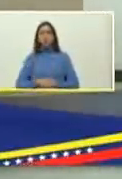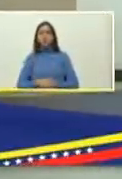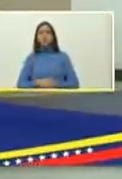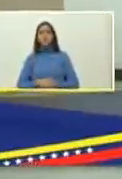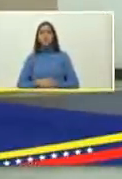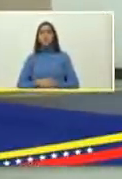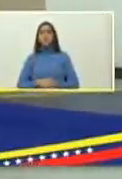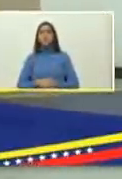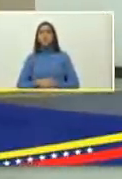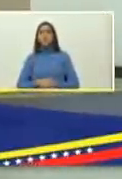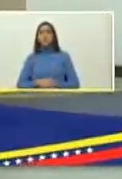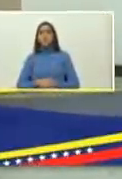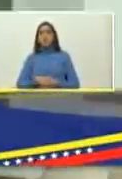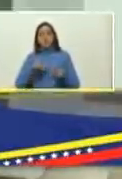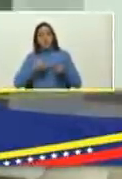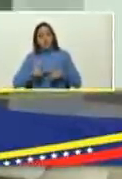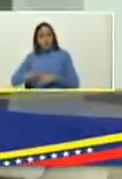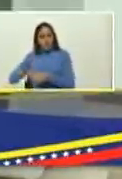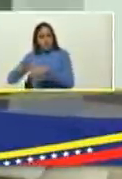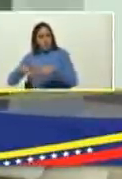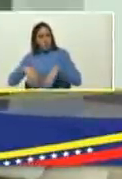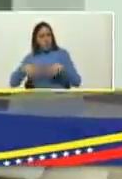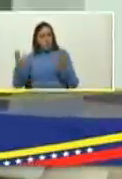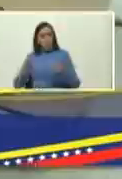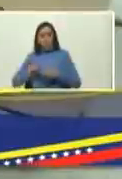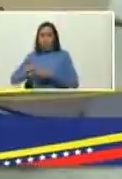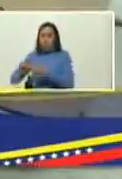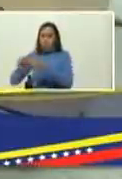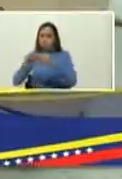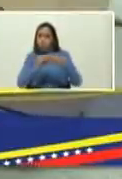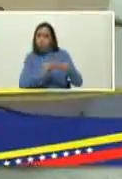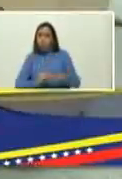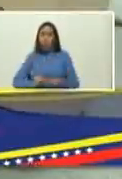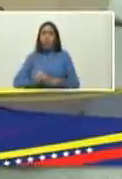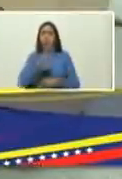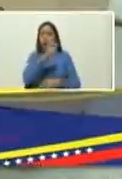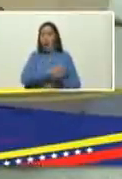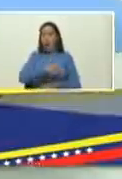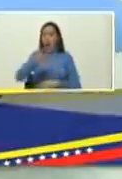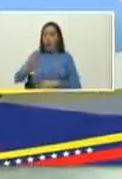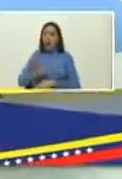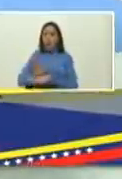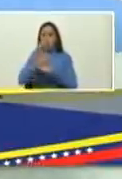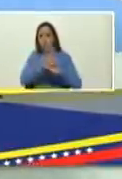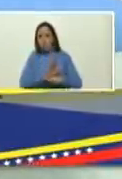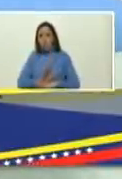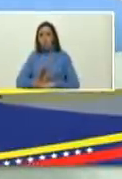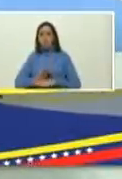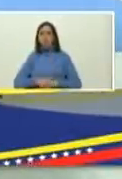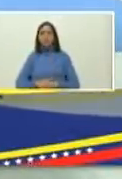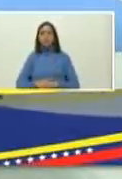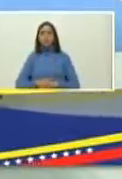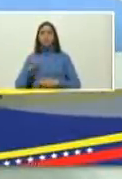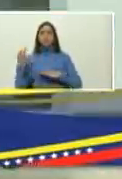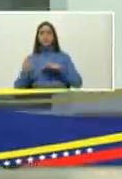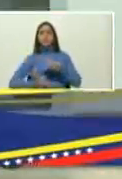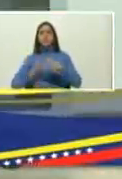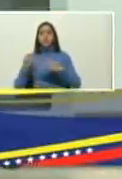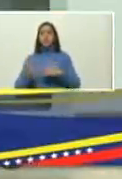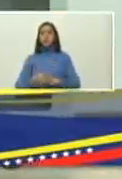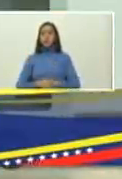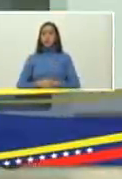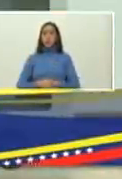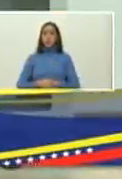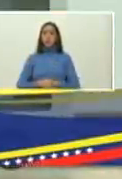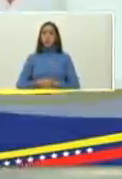este centro fue remodelado por el personal del seguro social aquí no se contrató a ninguna